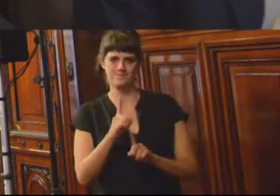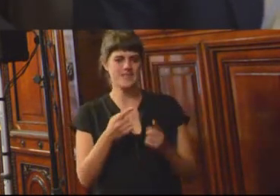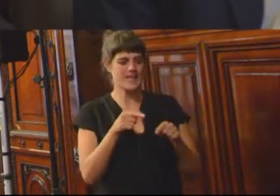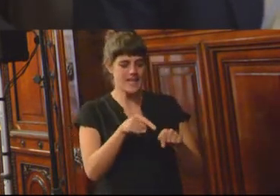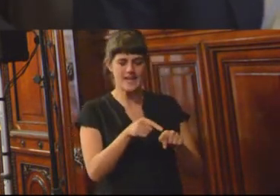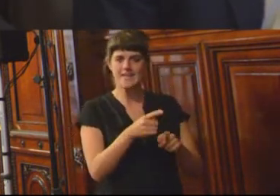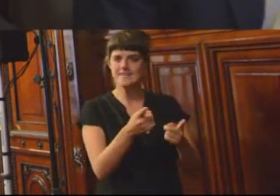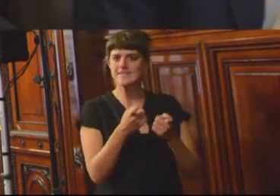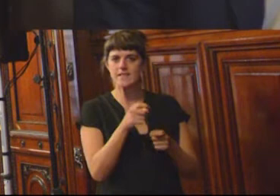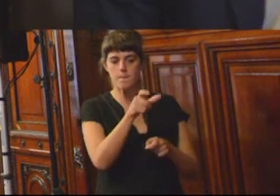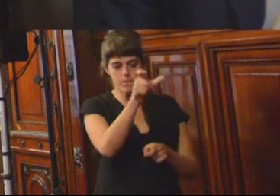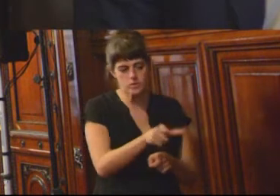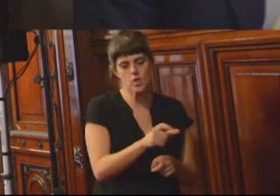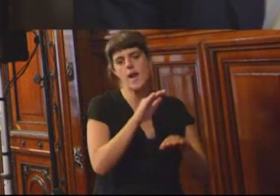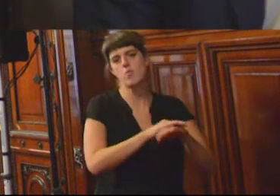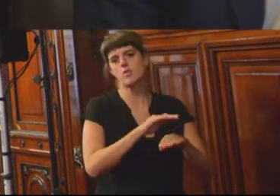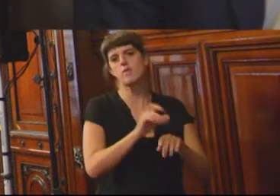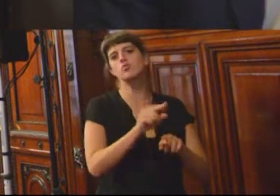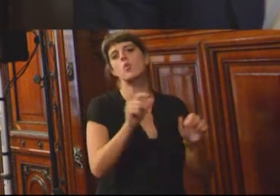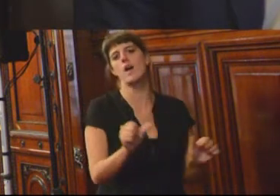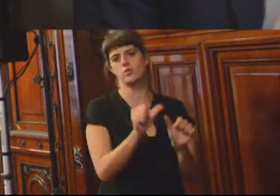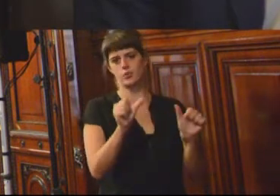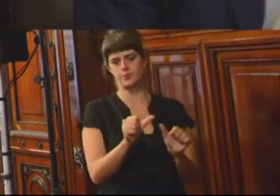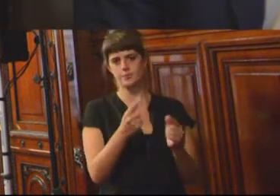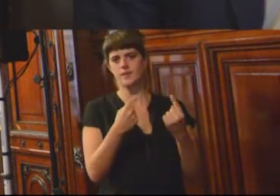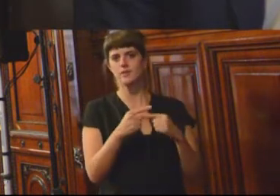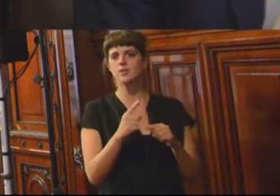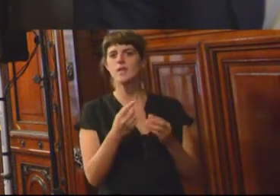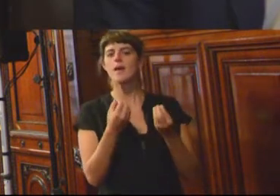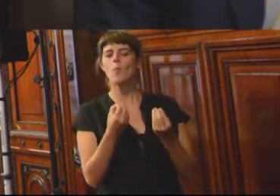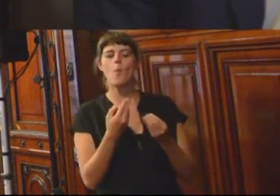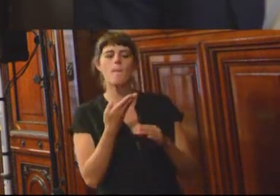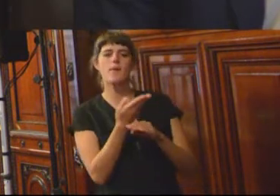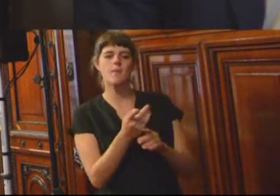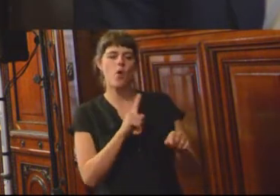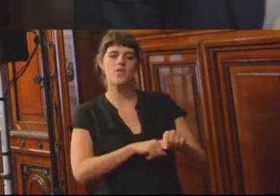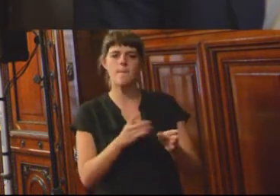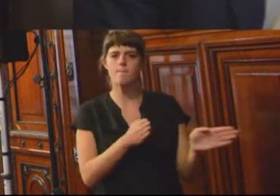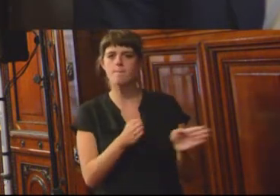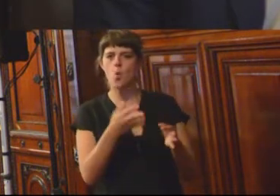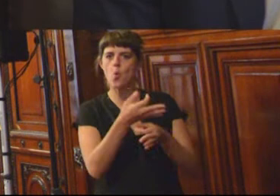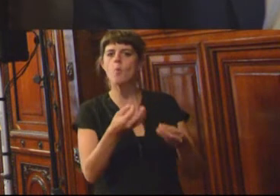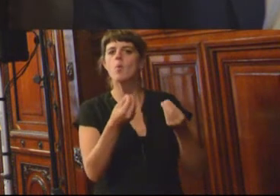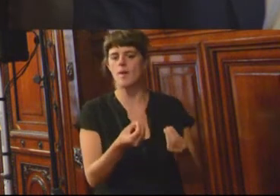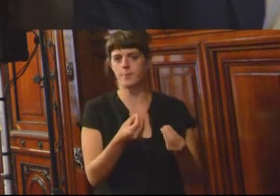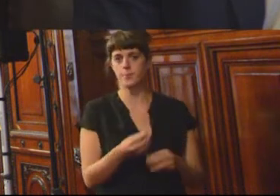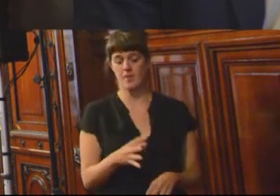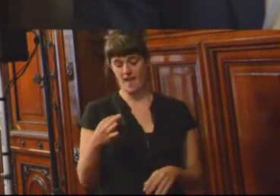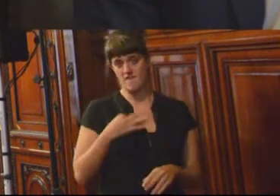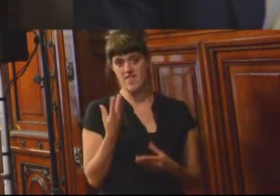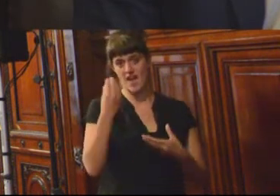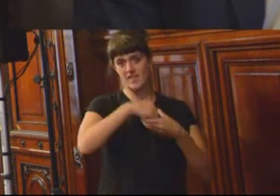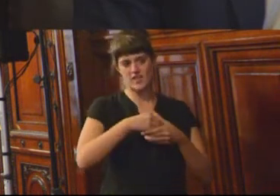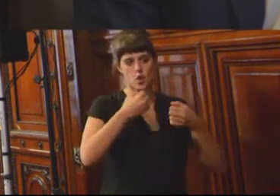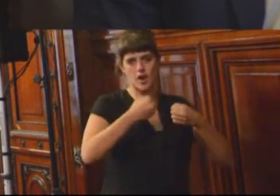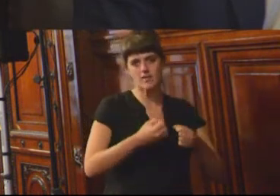actos. El secreto es cómo y en cuánto tiempo le pedimos que lo haga. La vida en la casa debe parecerse lo más posible a la afuera.